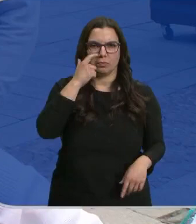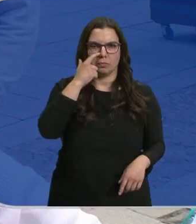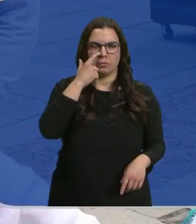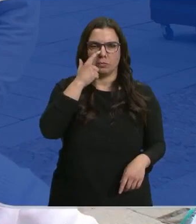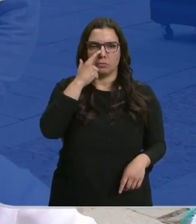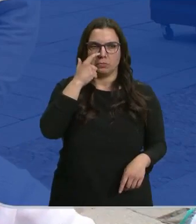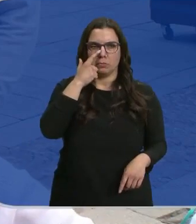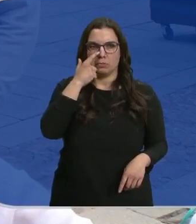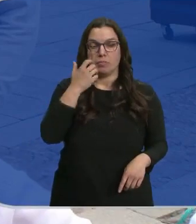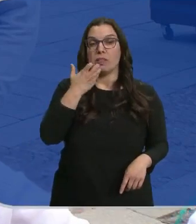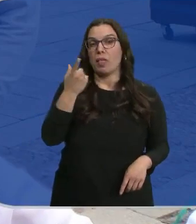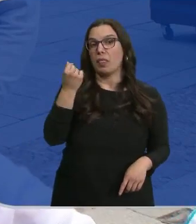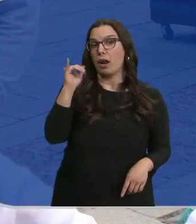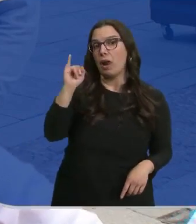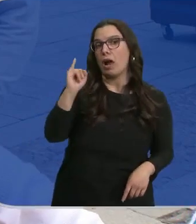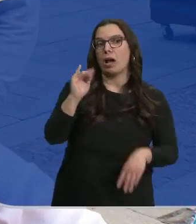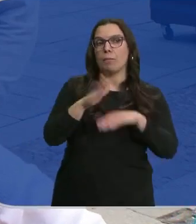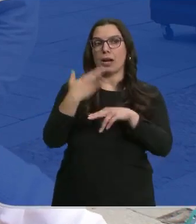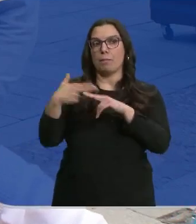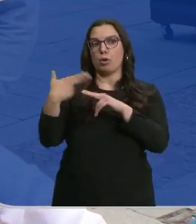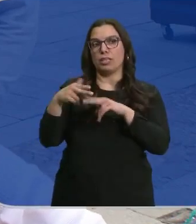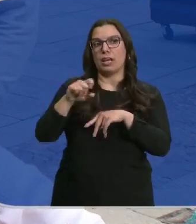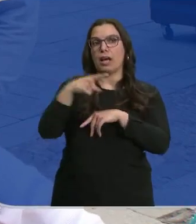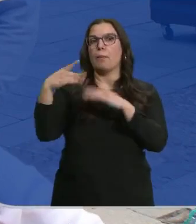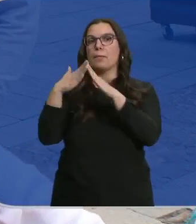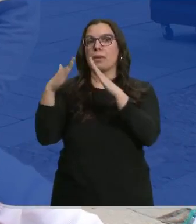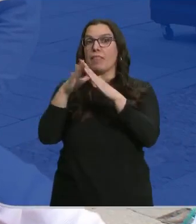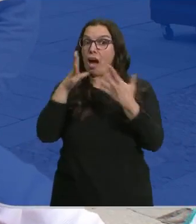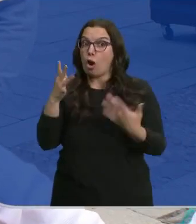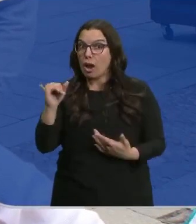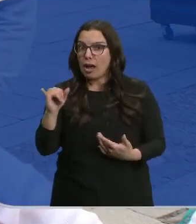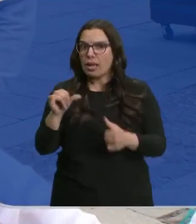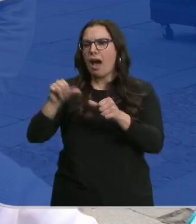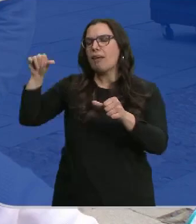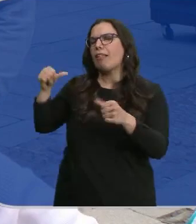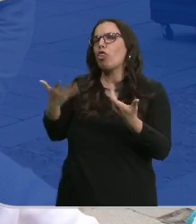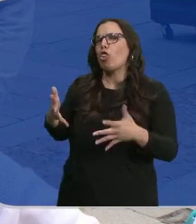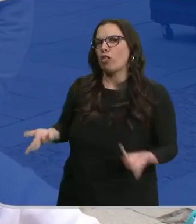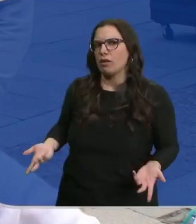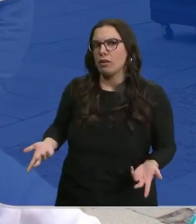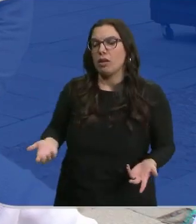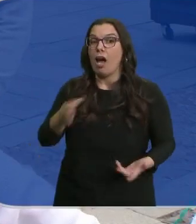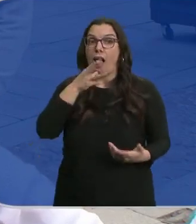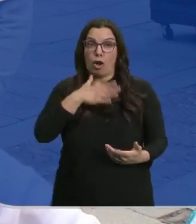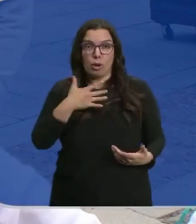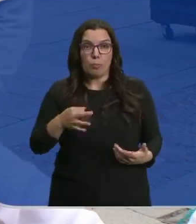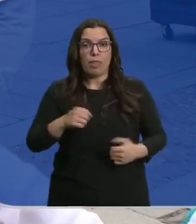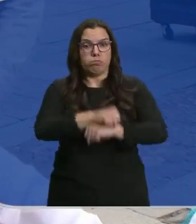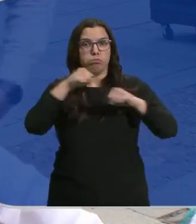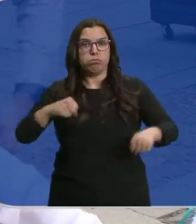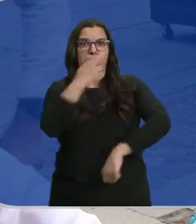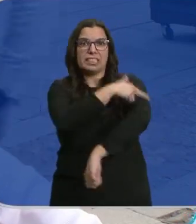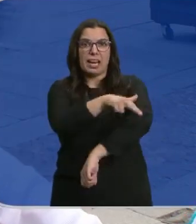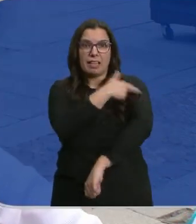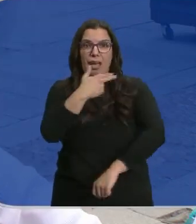Si hay dinero para la política de vivienda, la pregunta es dónde ha estado todo este tiempo. Si hay dinero para reforzar la sanidad